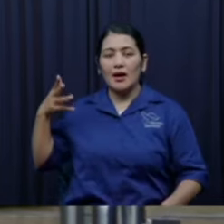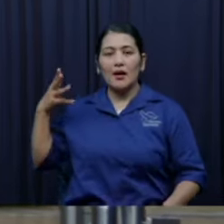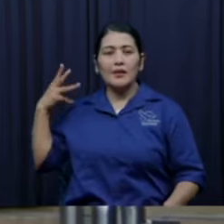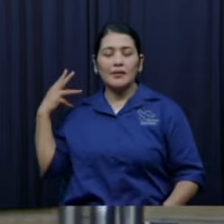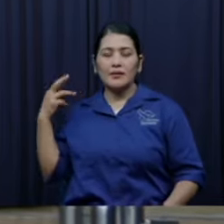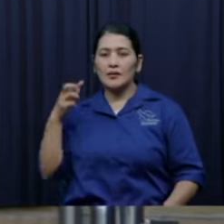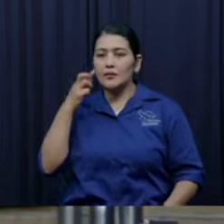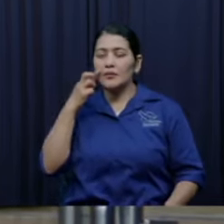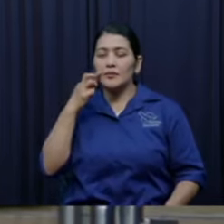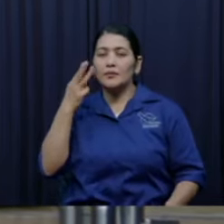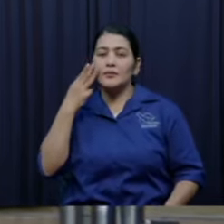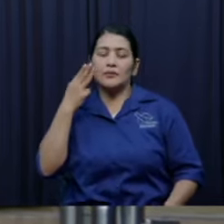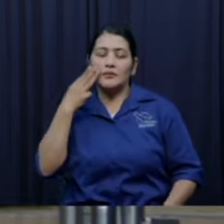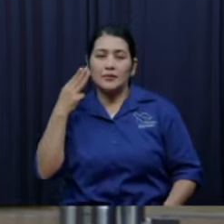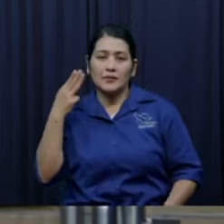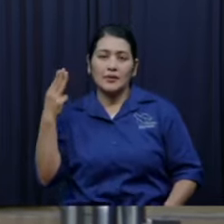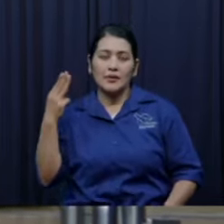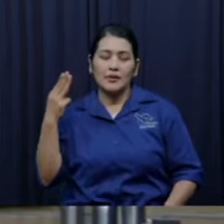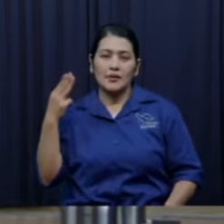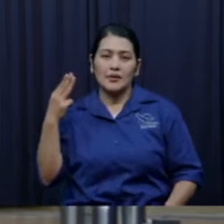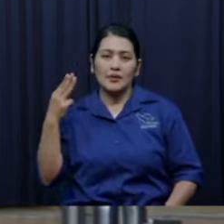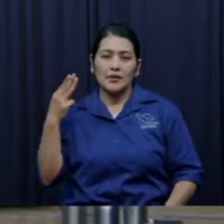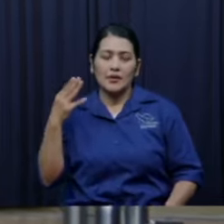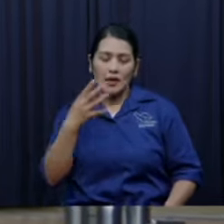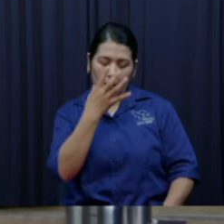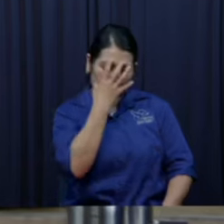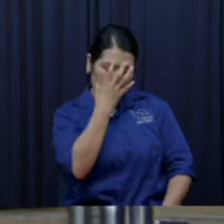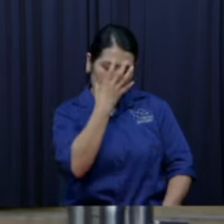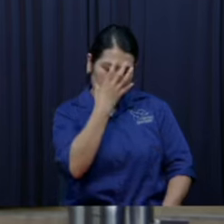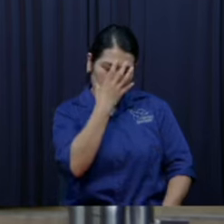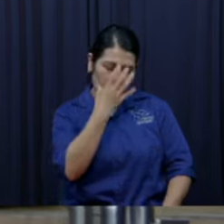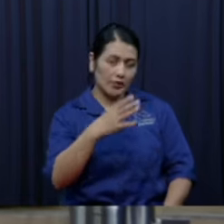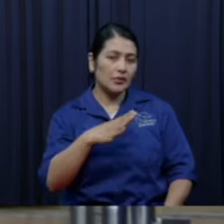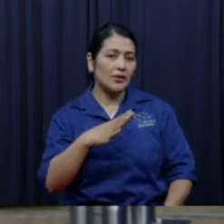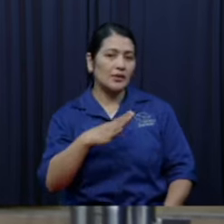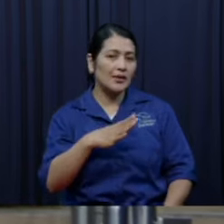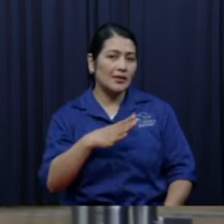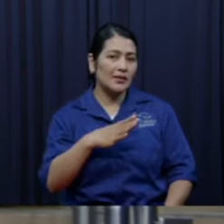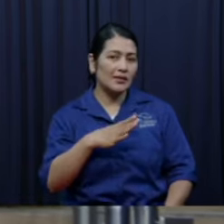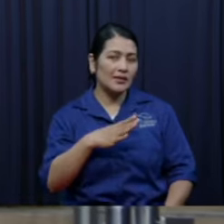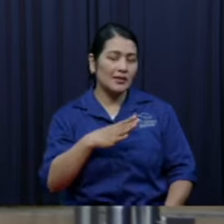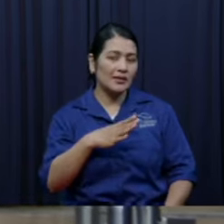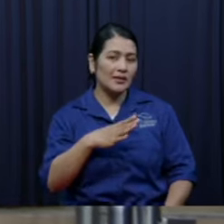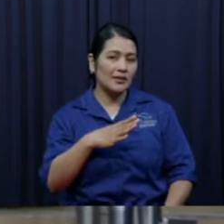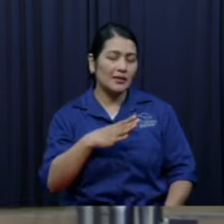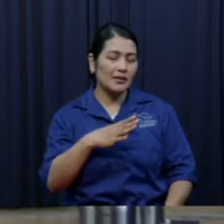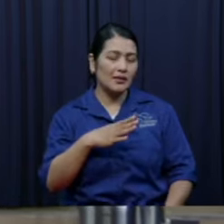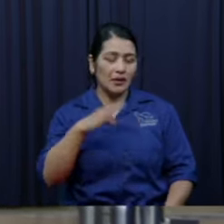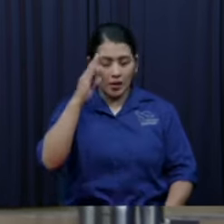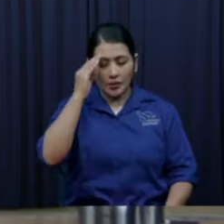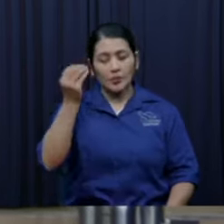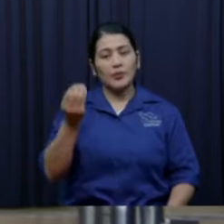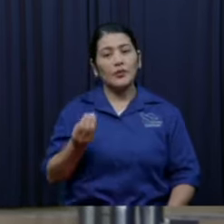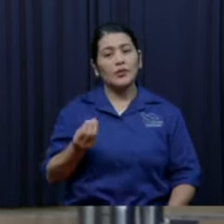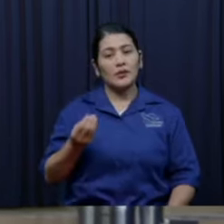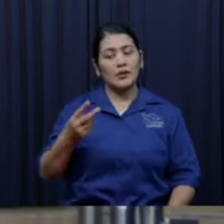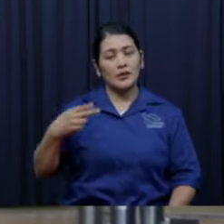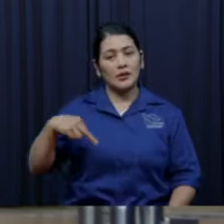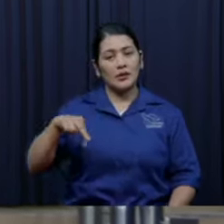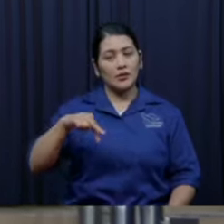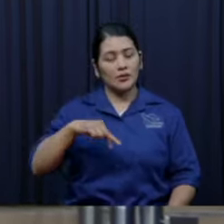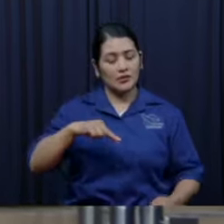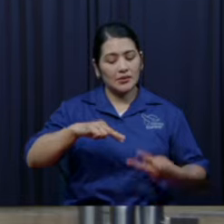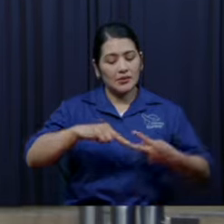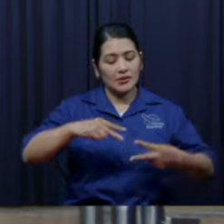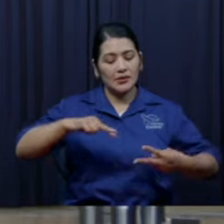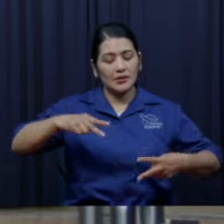o sea no sabemos muchas veces de nuestros ojos este no es un anuncio de la clínica oftalmológica del doctor Sergio